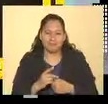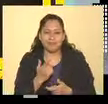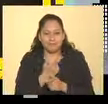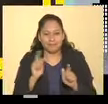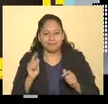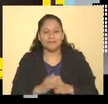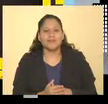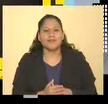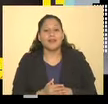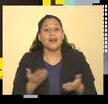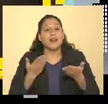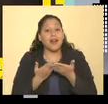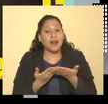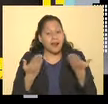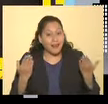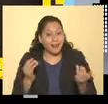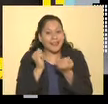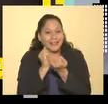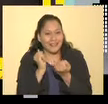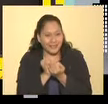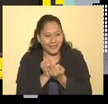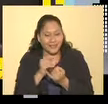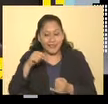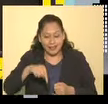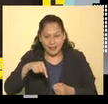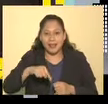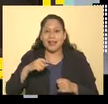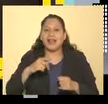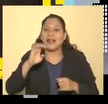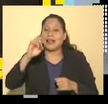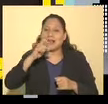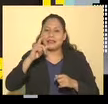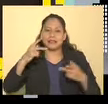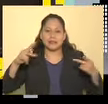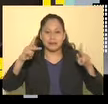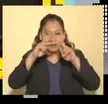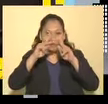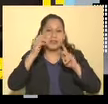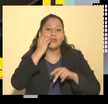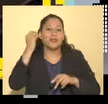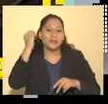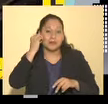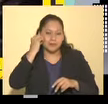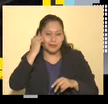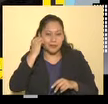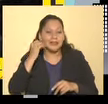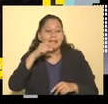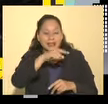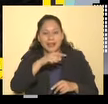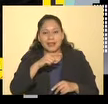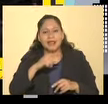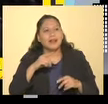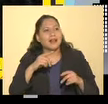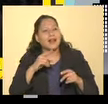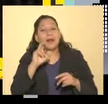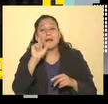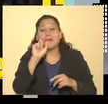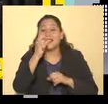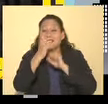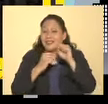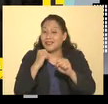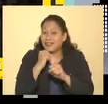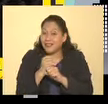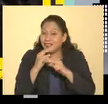Bueno, y actualmente este ex Palacio del Arzobispado está cumpliendo 20